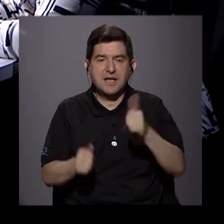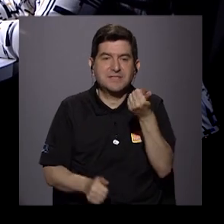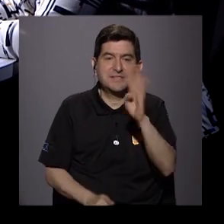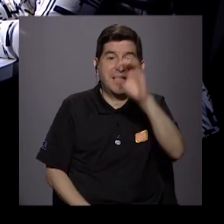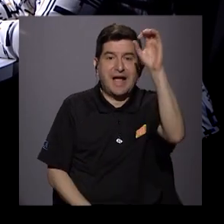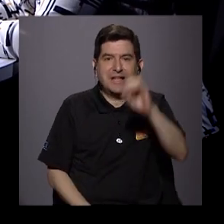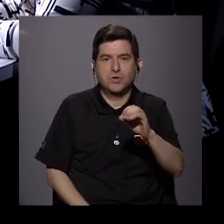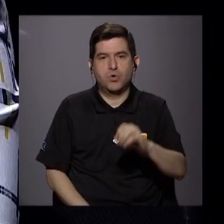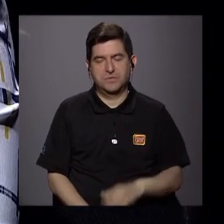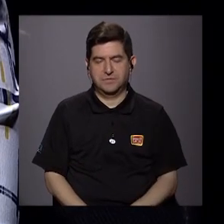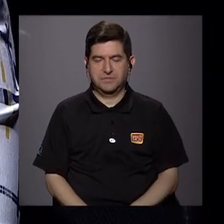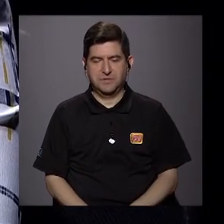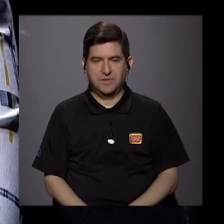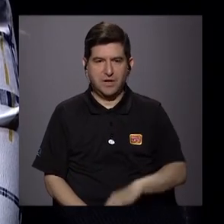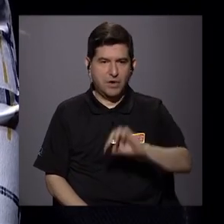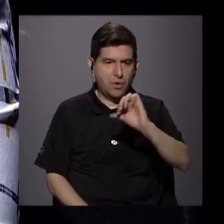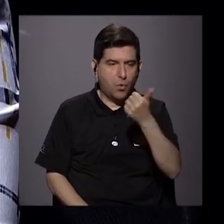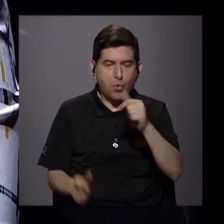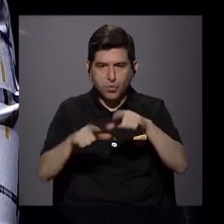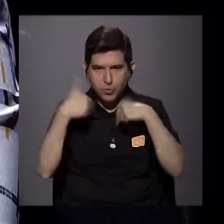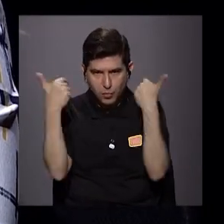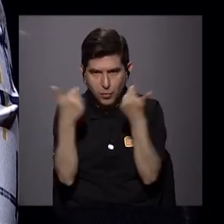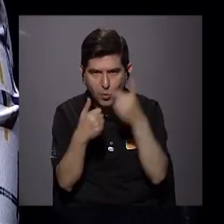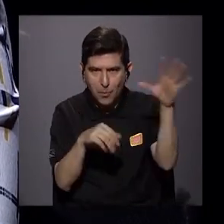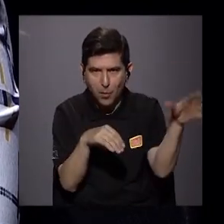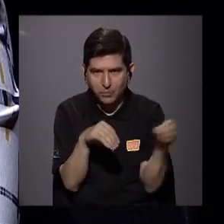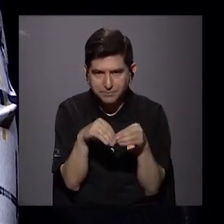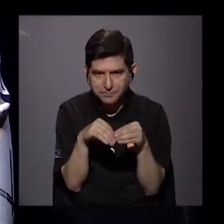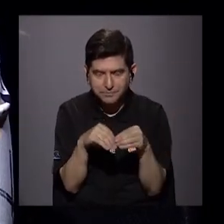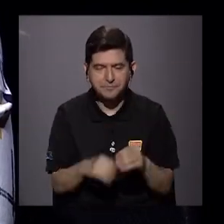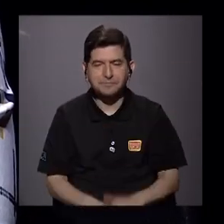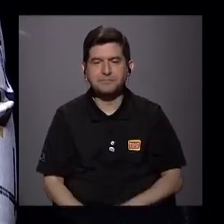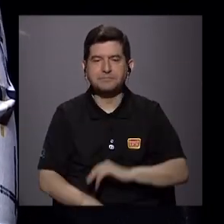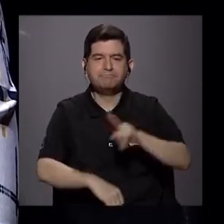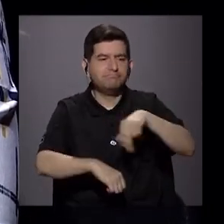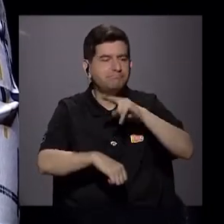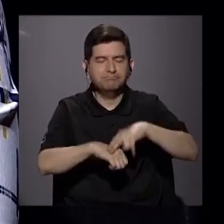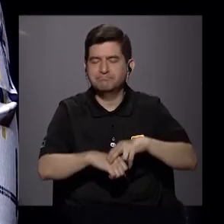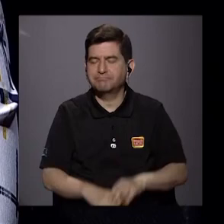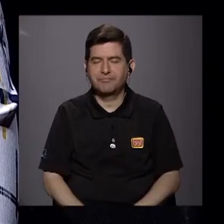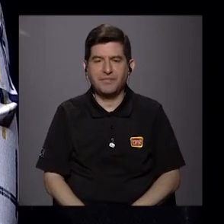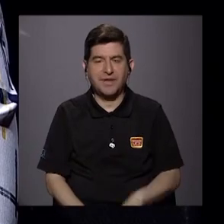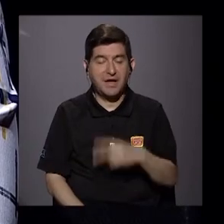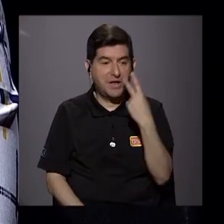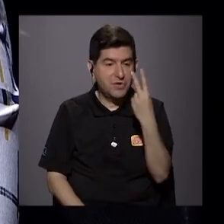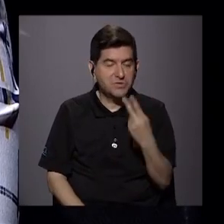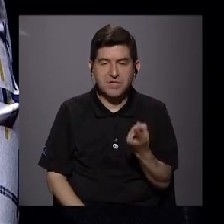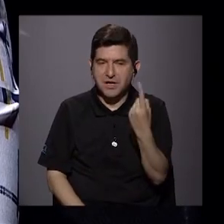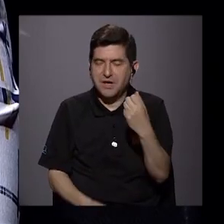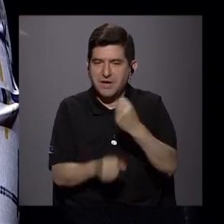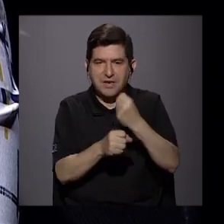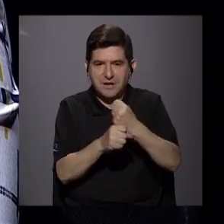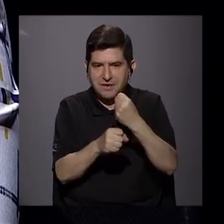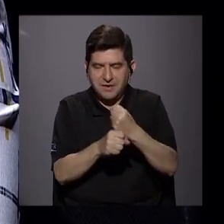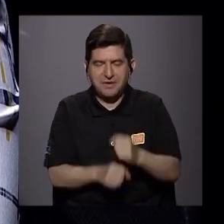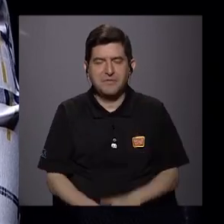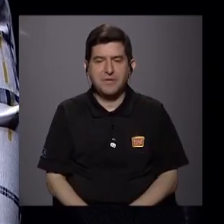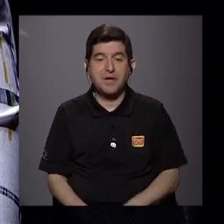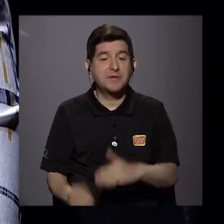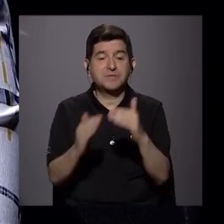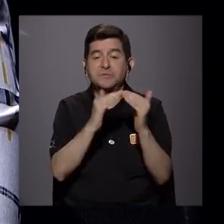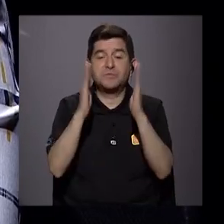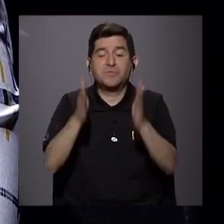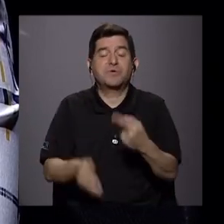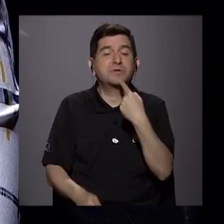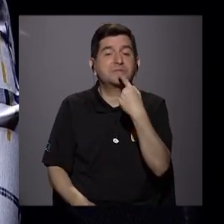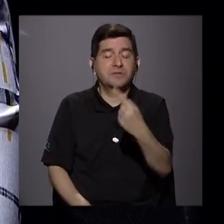14%. Y hay otro grupo adicional que por lo general tampoco se le considera desempleado, que es esa población que